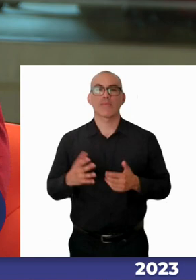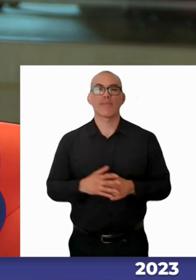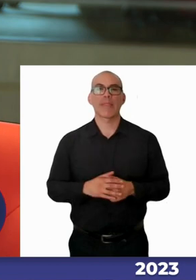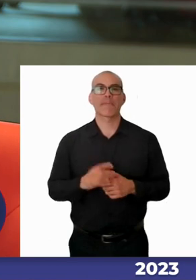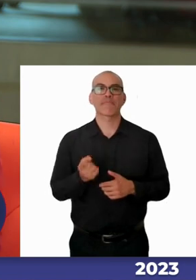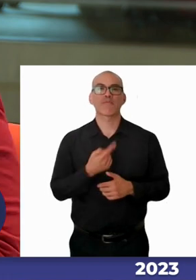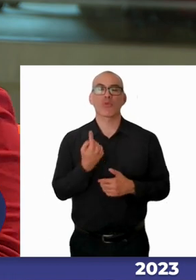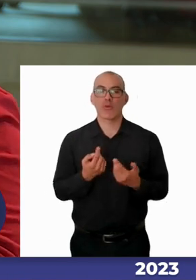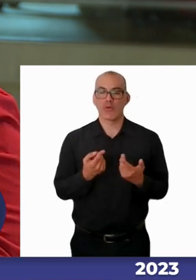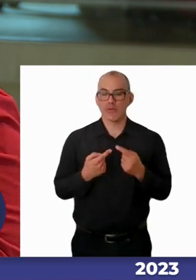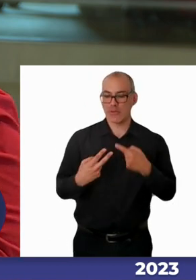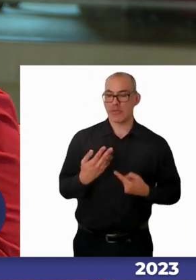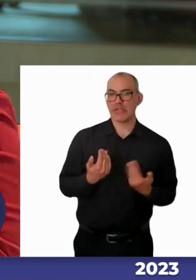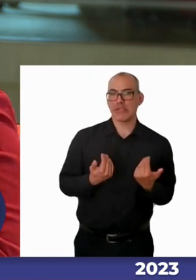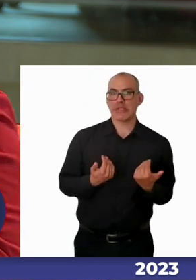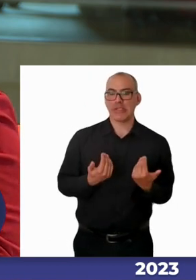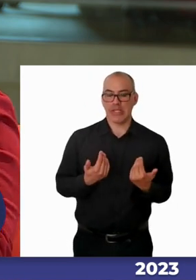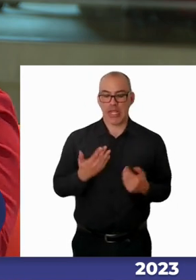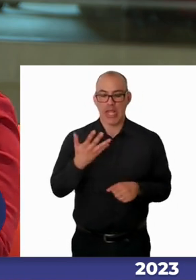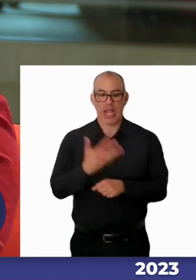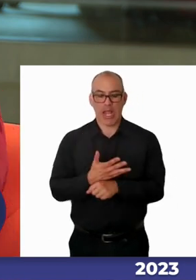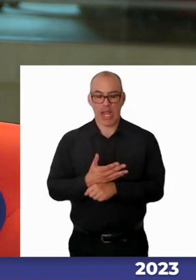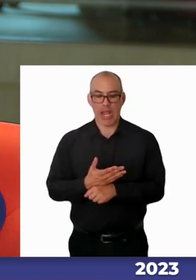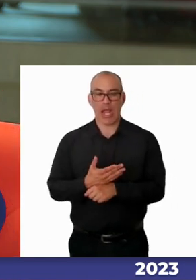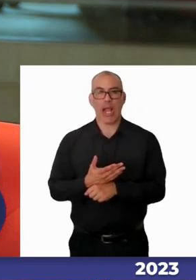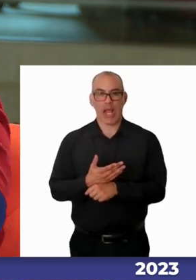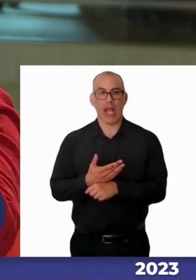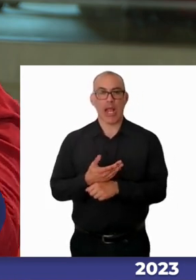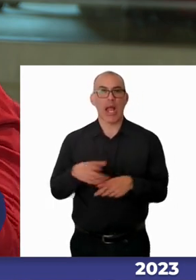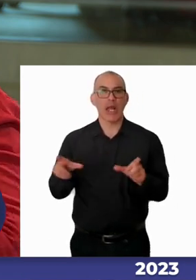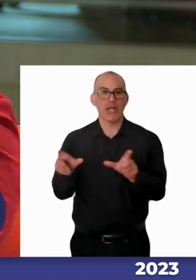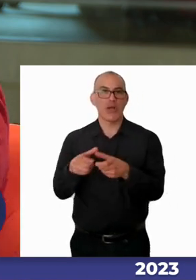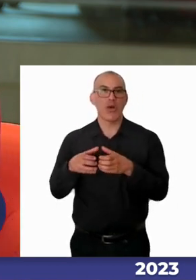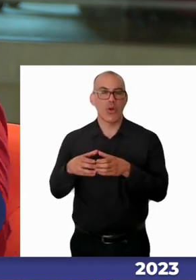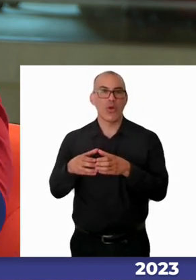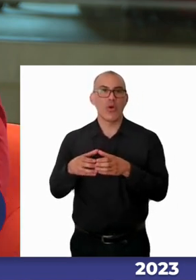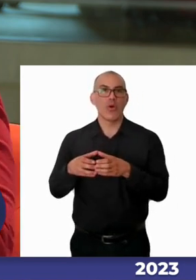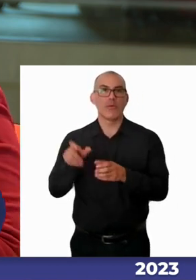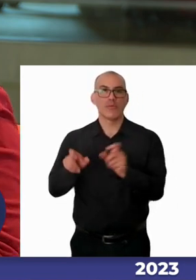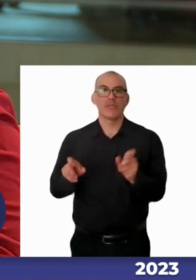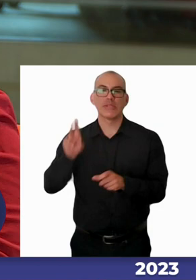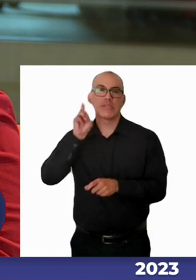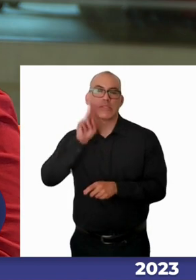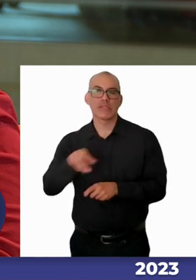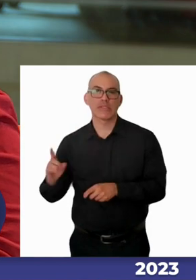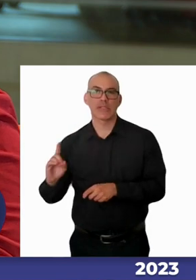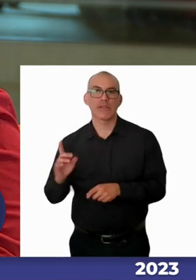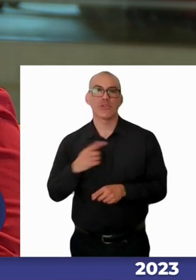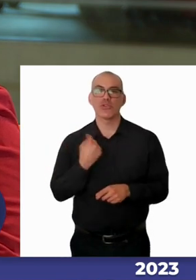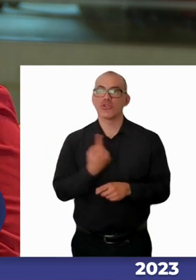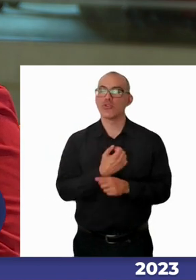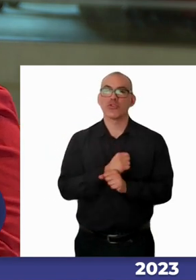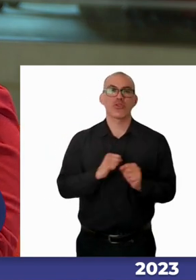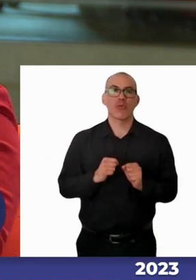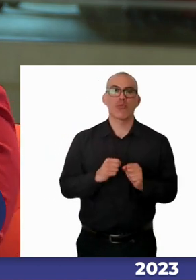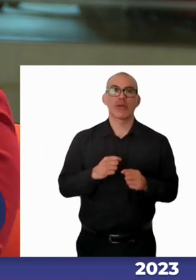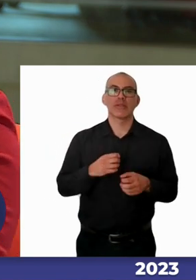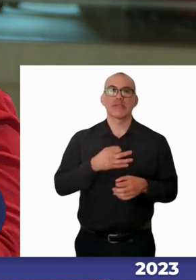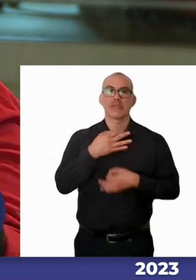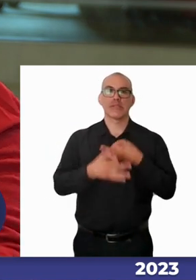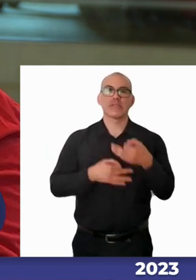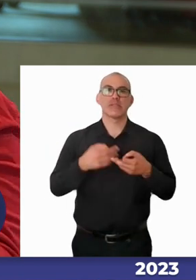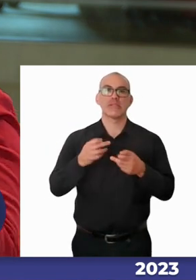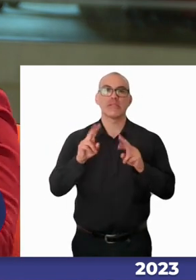porque hay un centro de estudiantes en discapacidad por ende sin ellos no están en el diálogo nosotros no podemos hablar de discapacidad porque